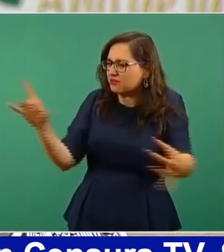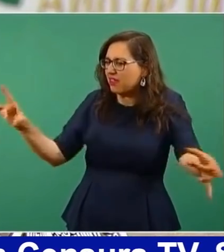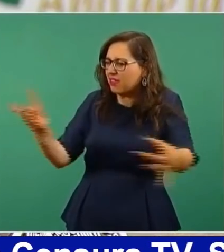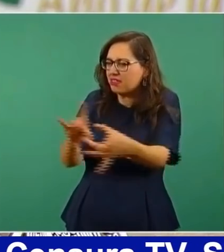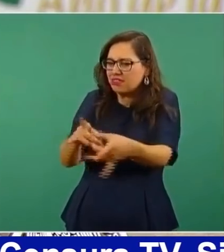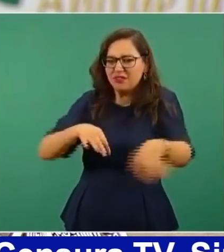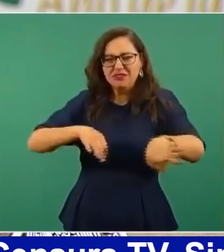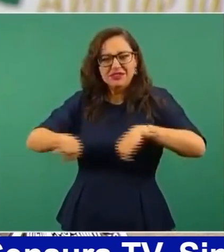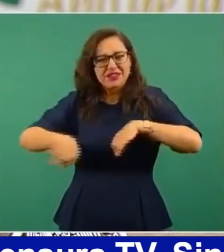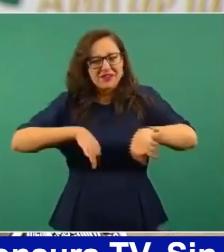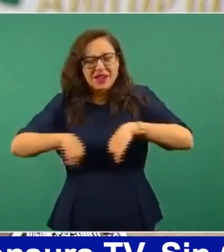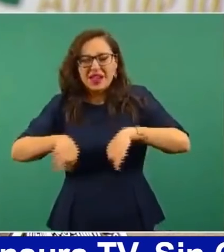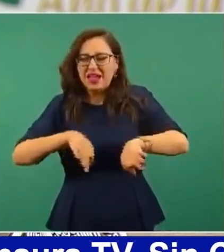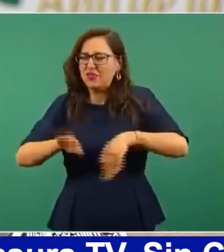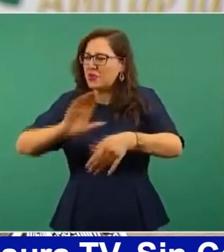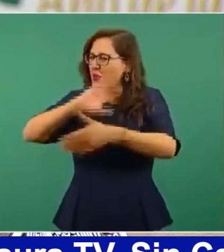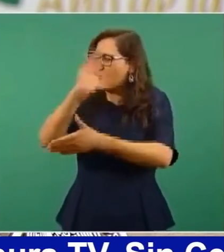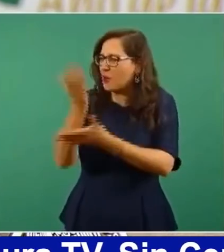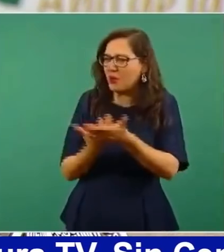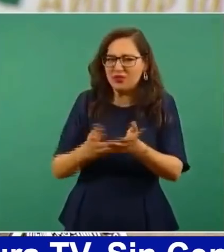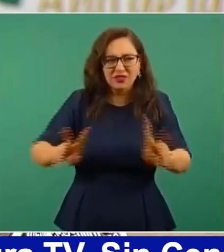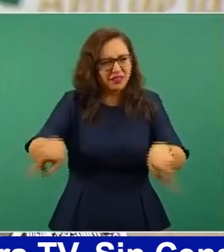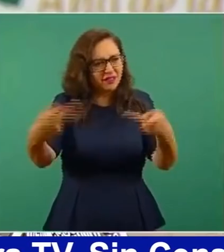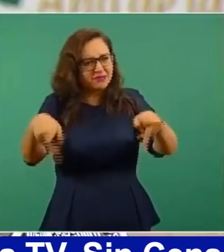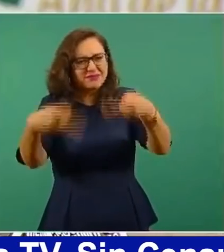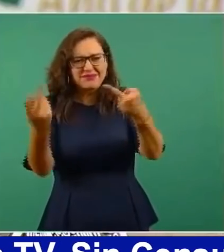con contratos para Pemex.